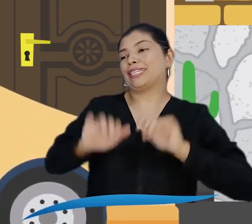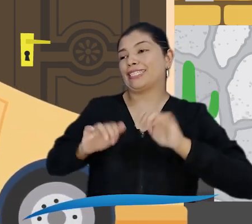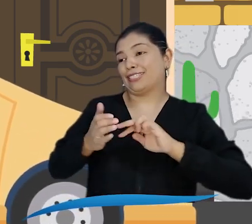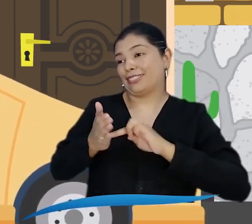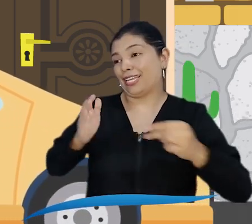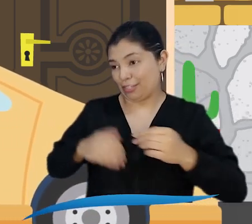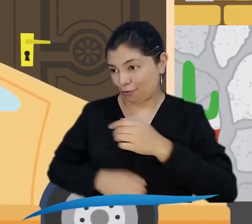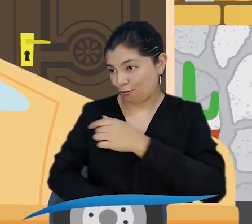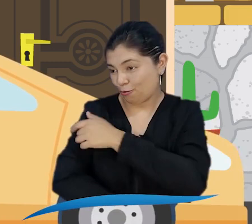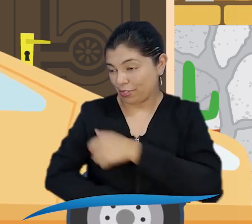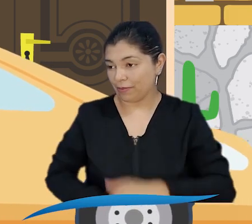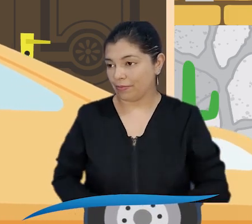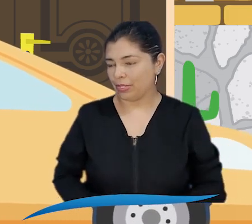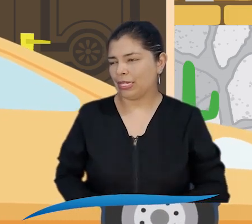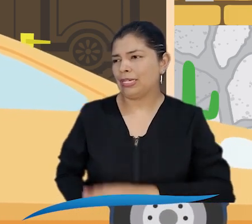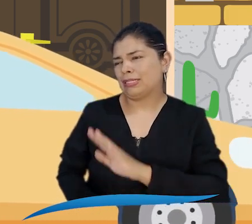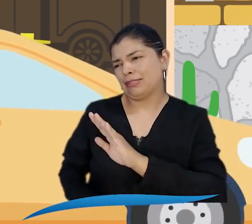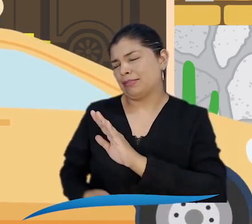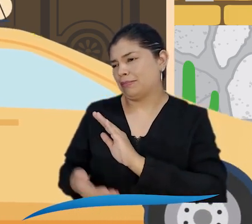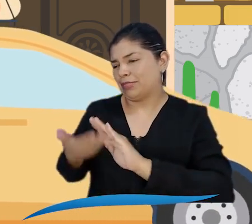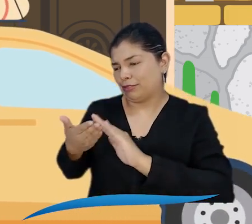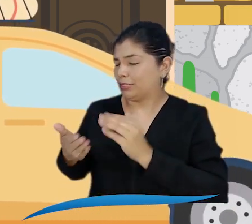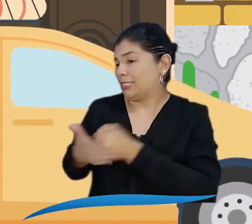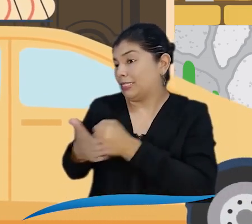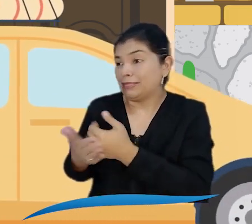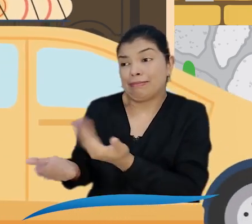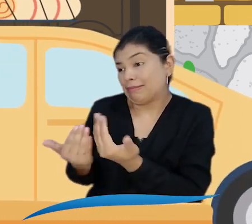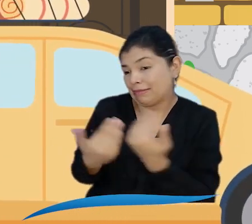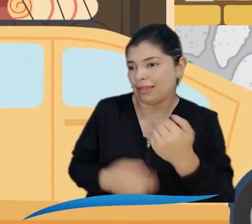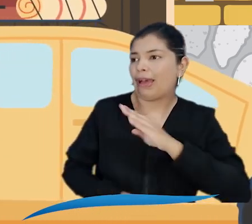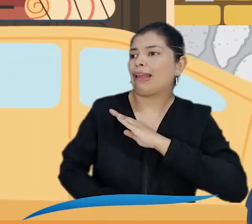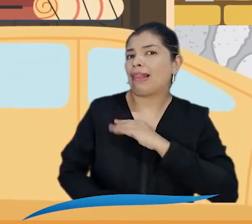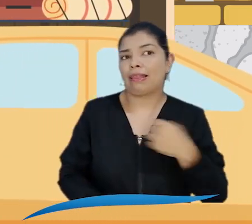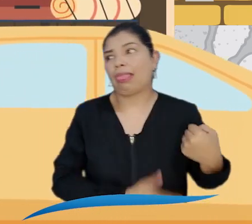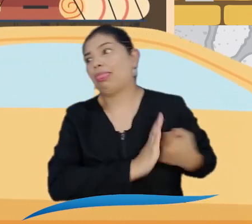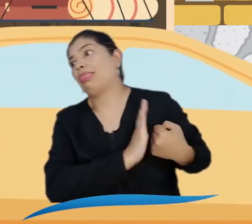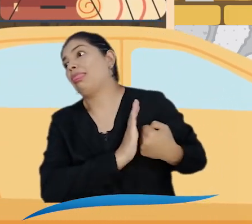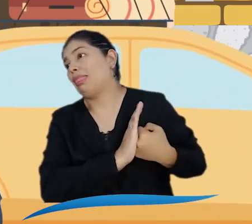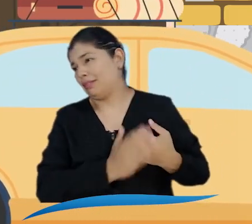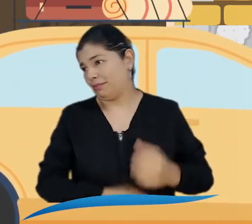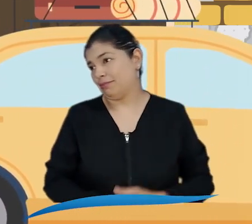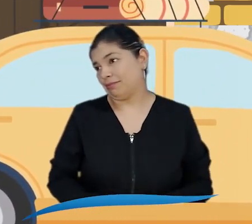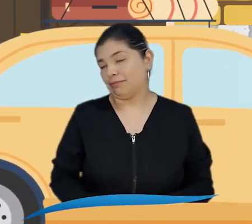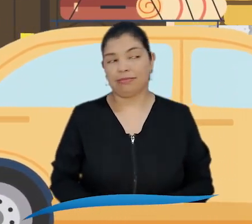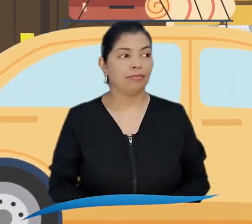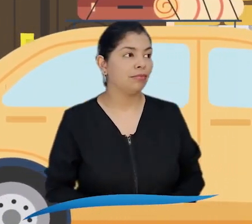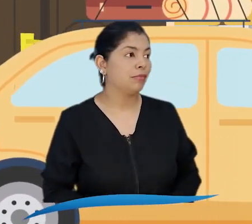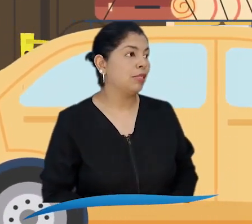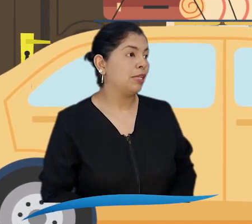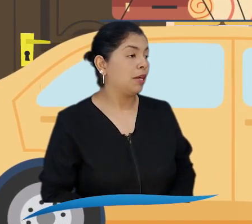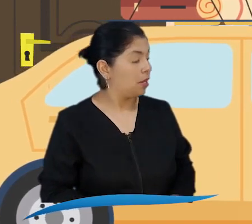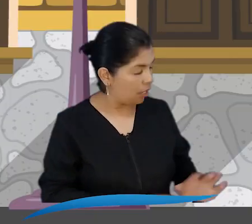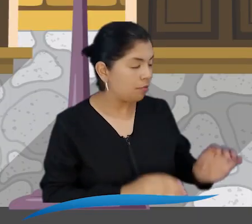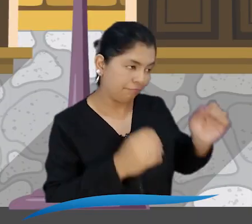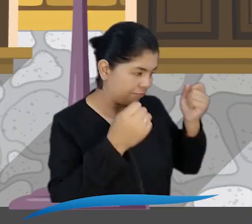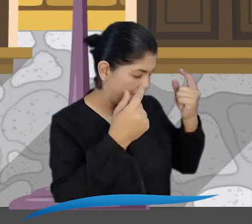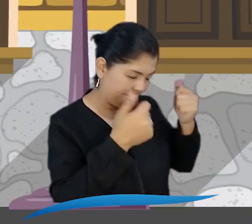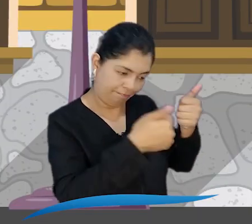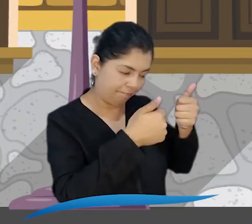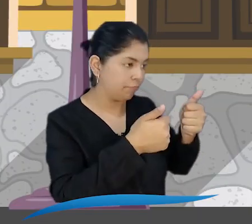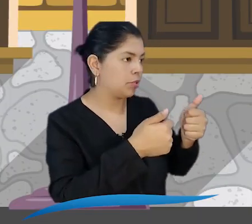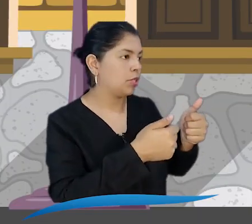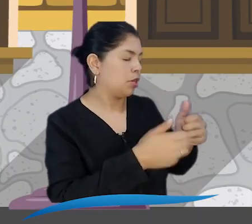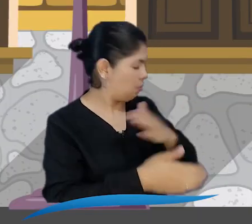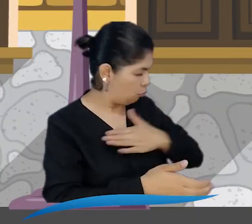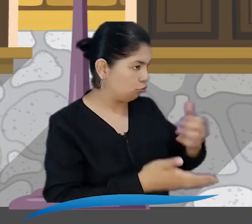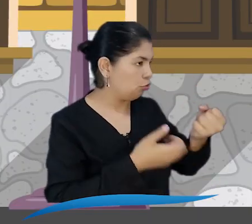Qué pena apoyarlos así, pero es que el señor alcalde me trae de los pelos preguntándome cómo voy con lo del comité. Nosotros